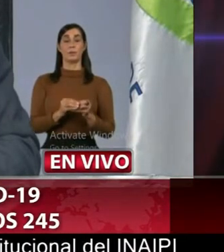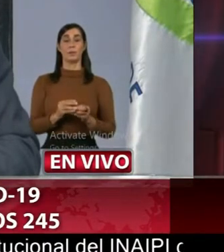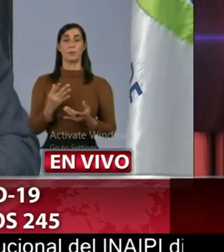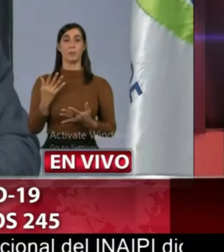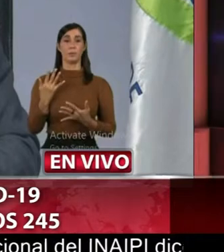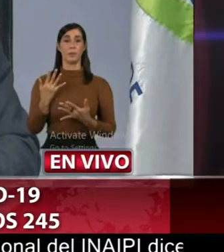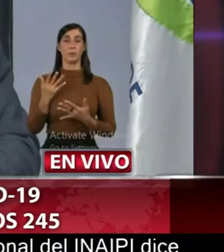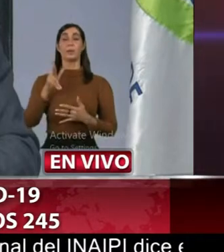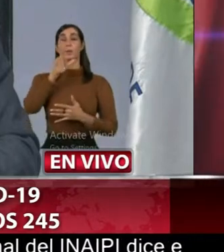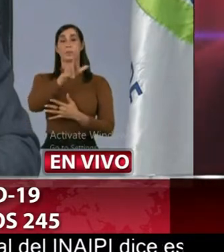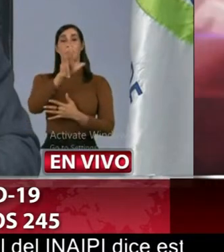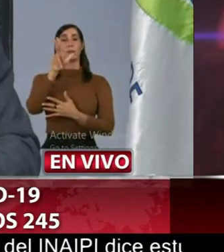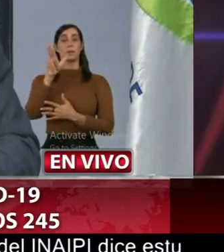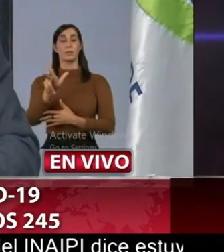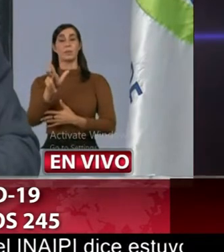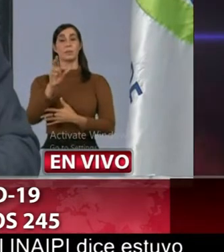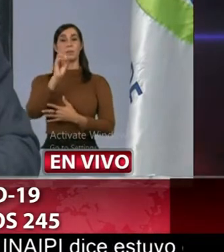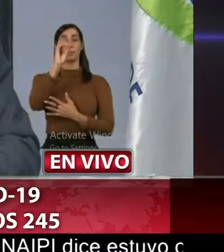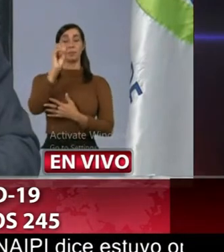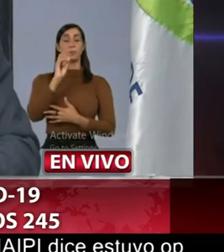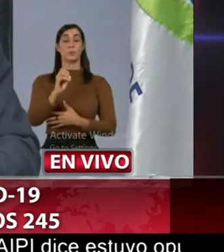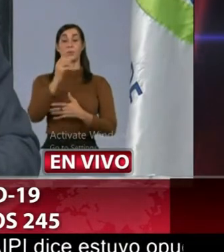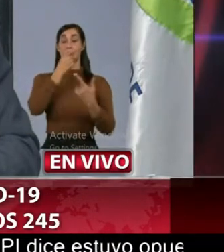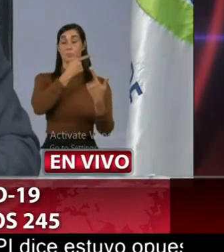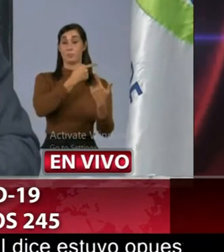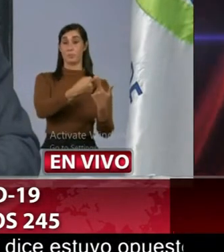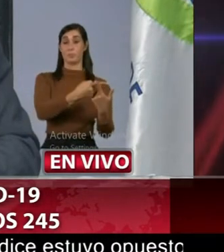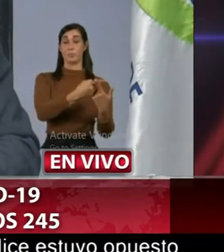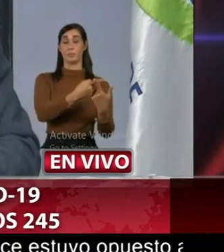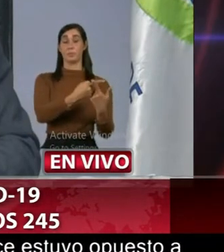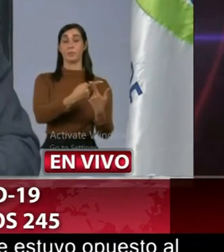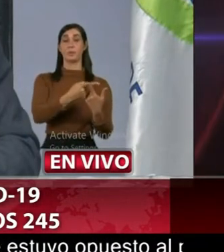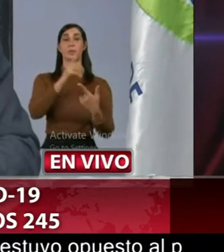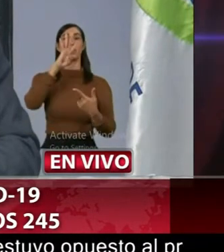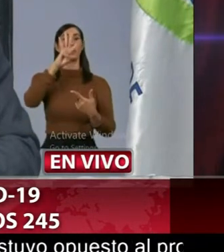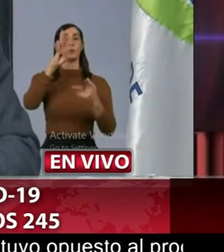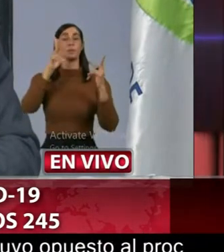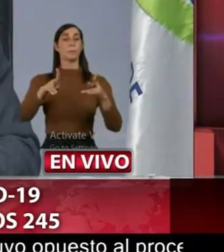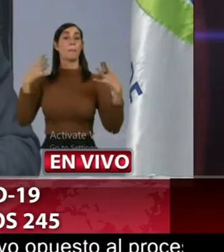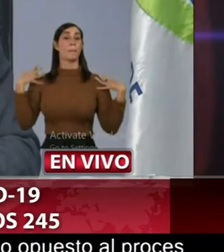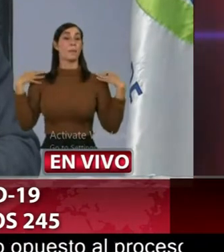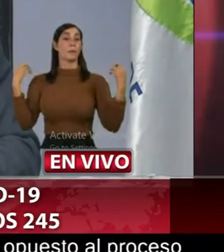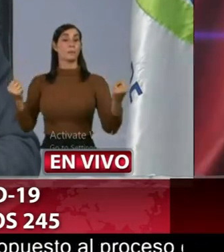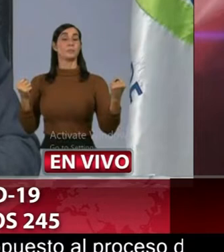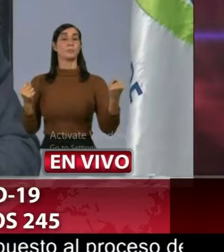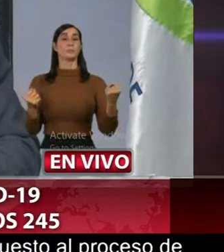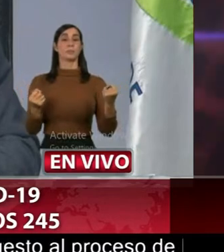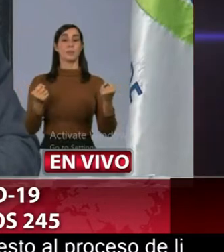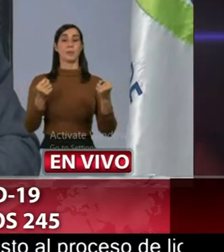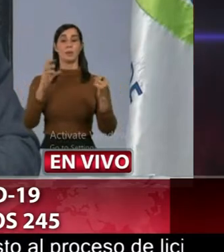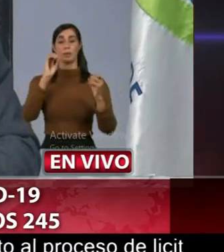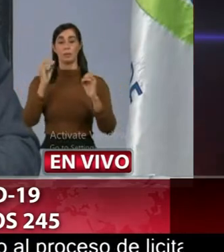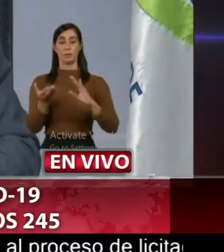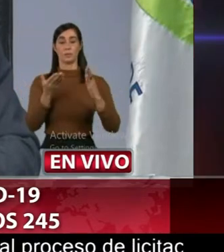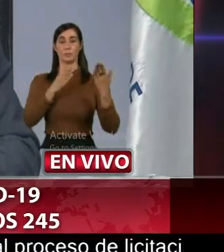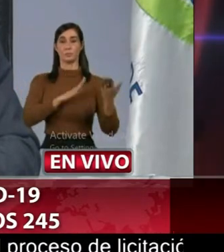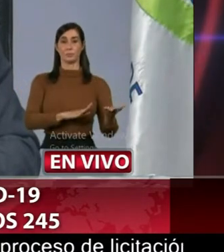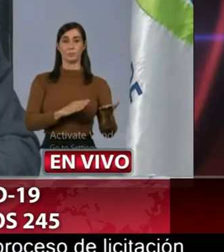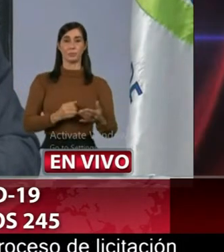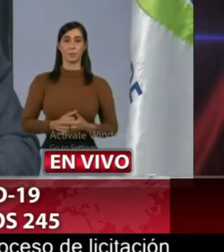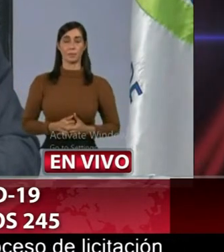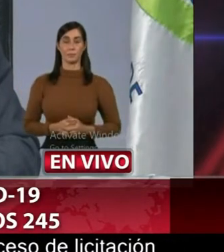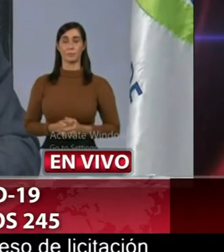treinta y tres por ciento de positividad cuatro recuperados cero fallecimiento